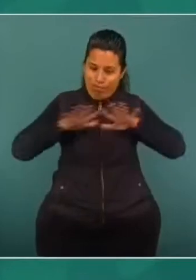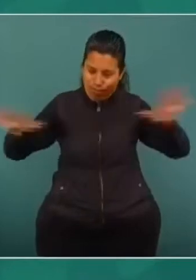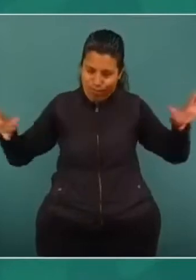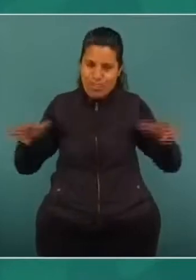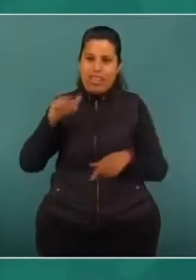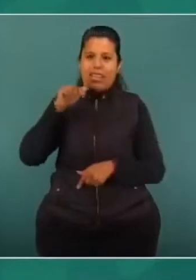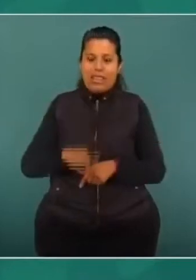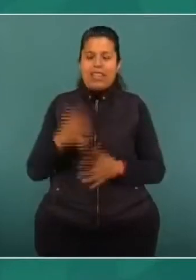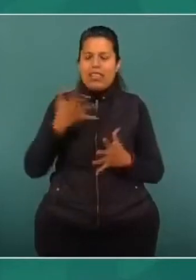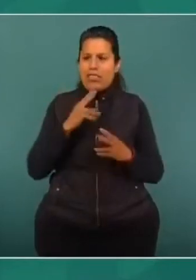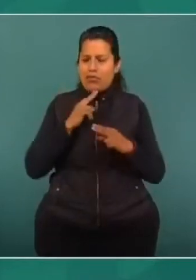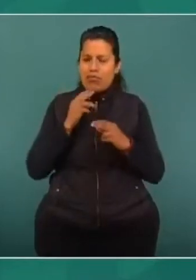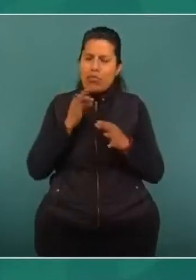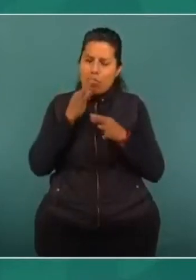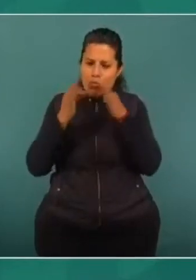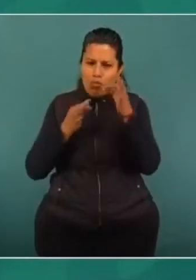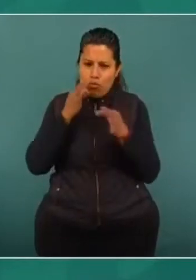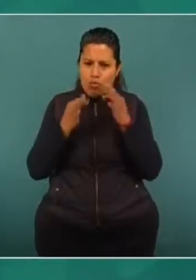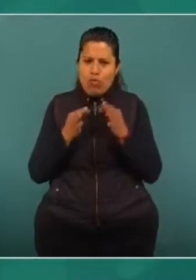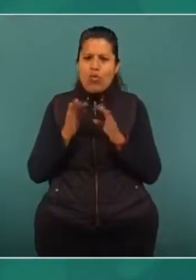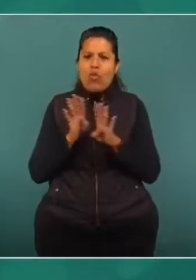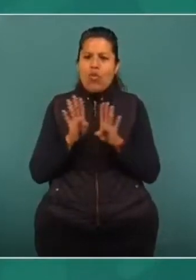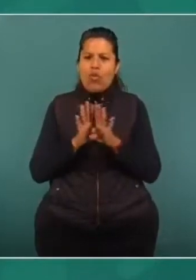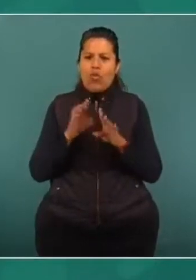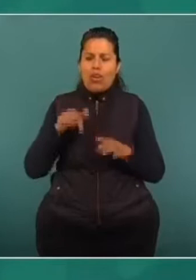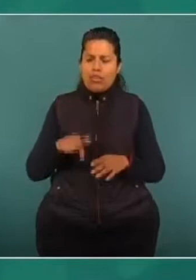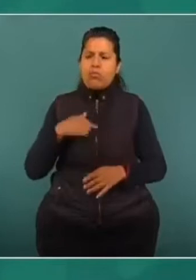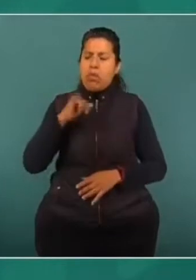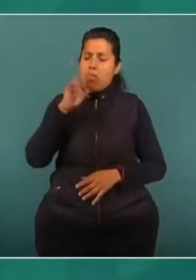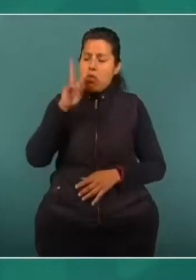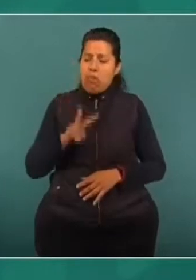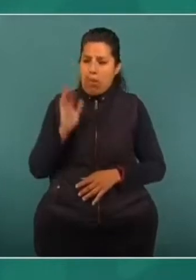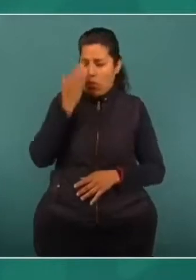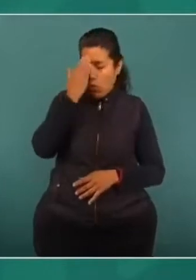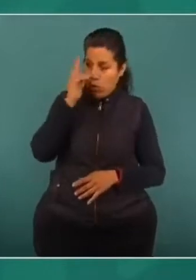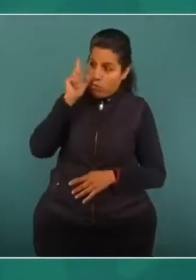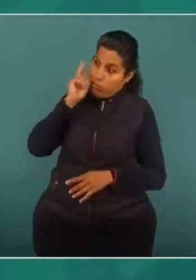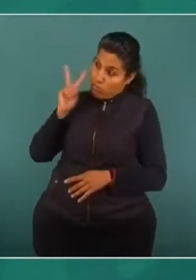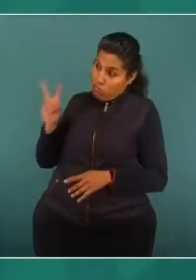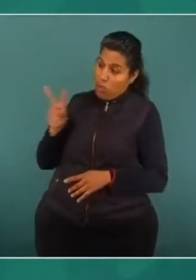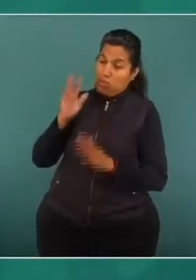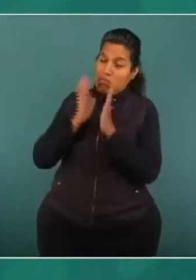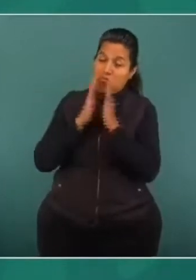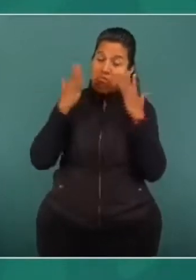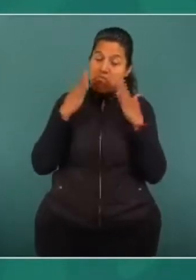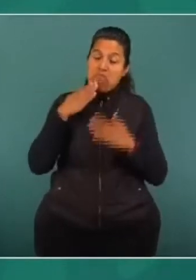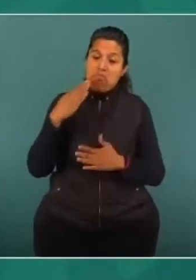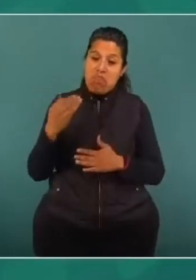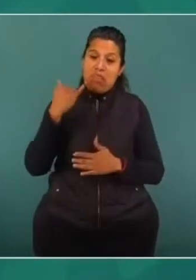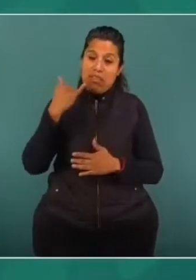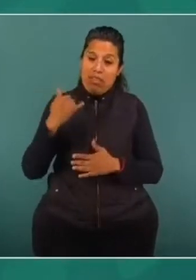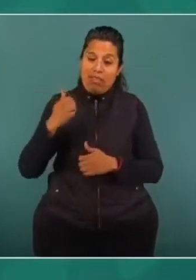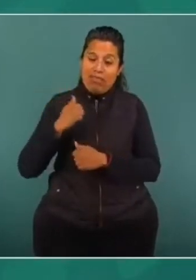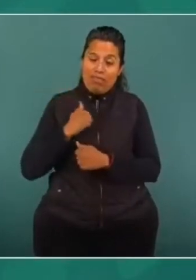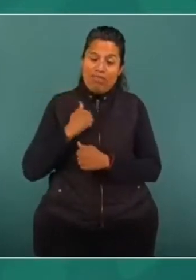de seguridad, hemos realizado. Reconozco la valía del trabajo que tanto el Ejército Mexicano como la Guardia